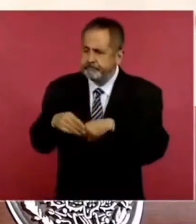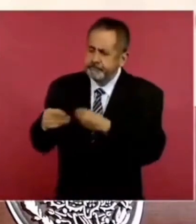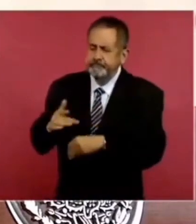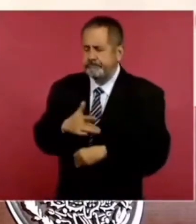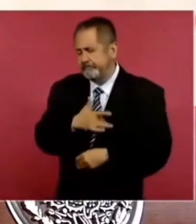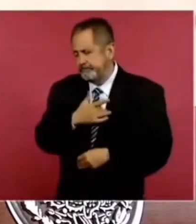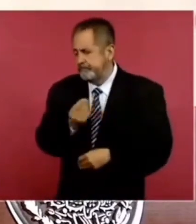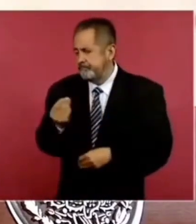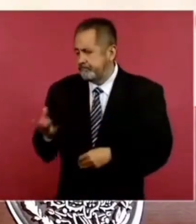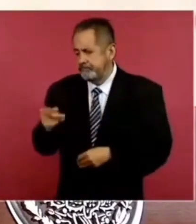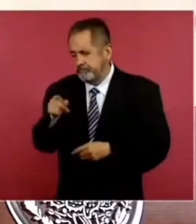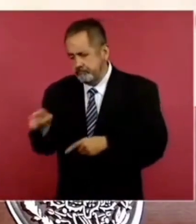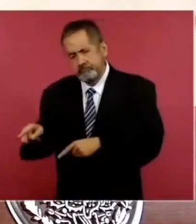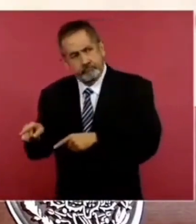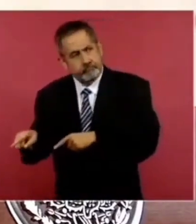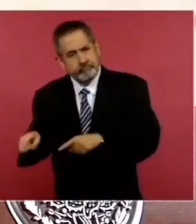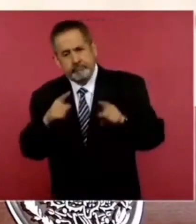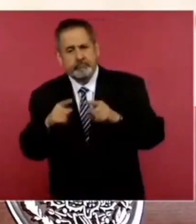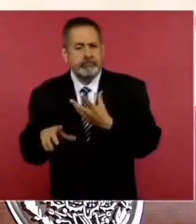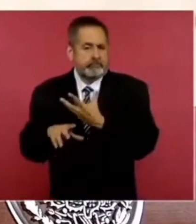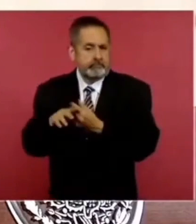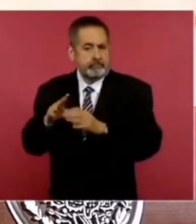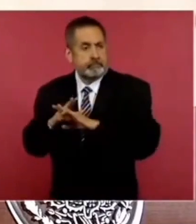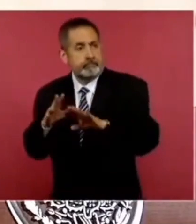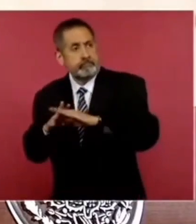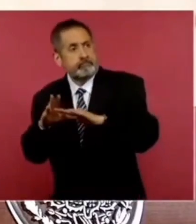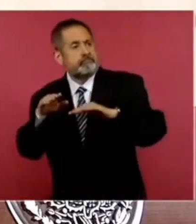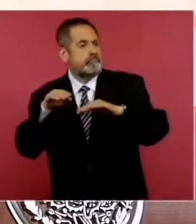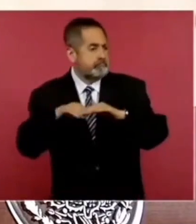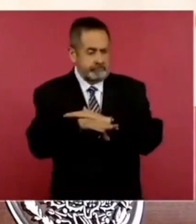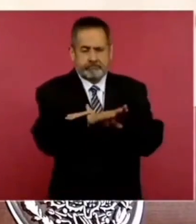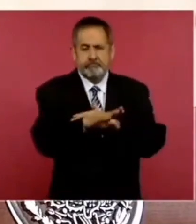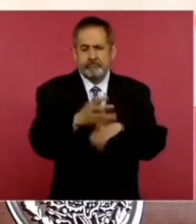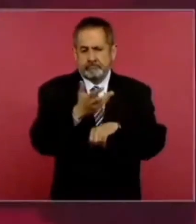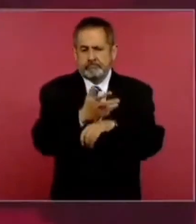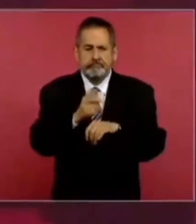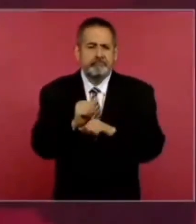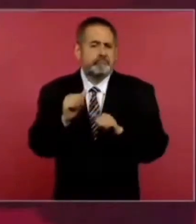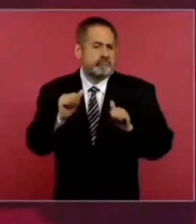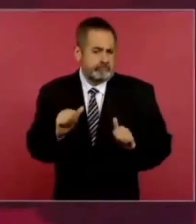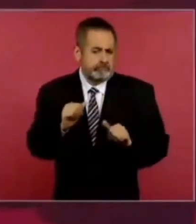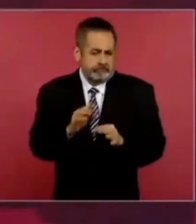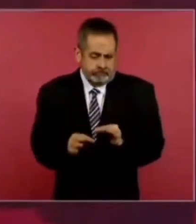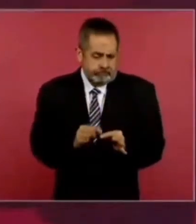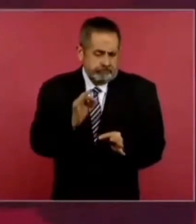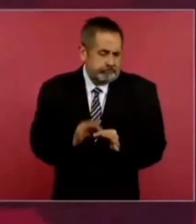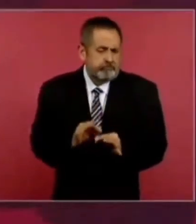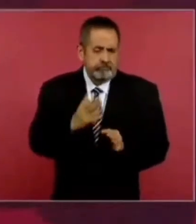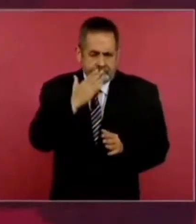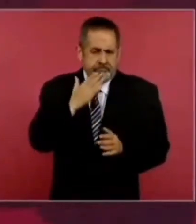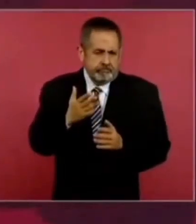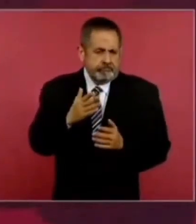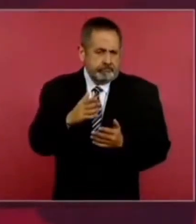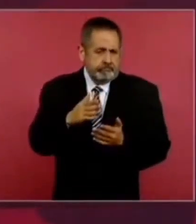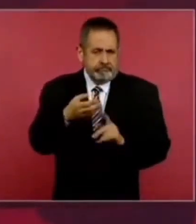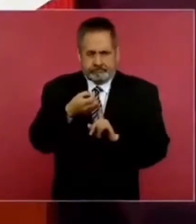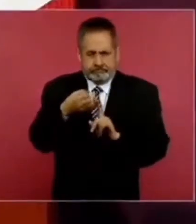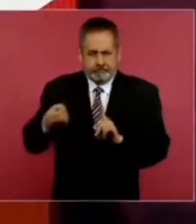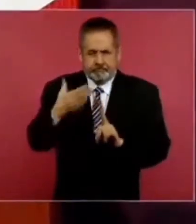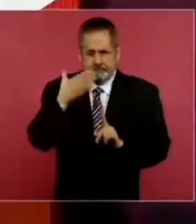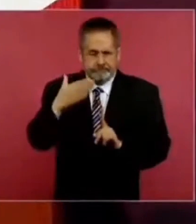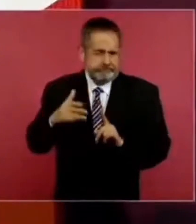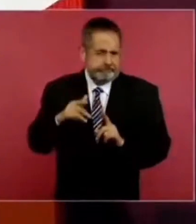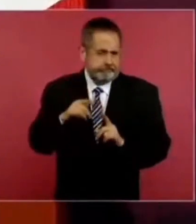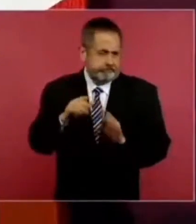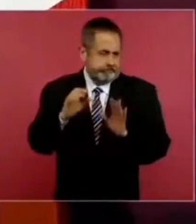para que migrantes puedan llegar cumpliendo una serie de requisitos. Es una vía legal